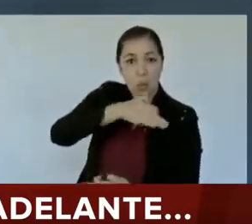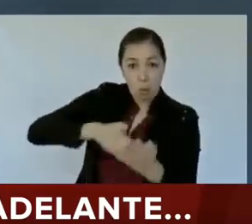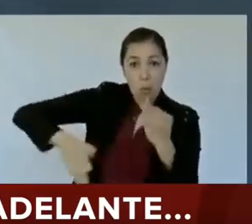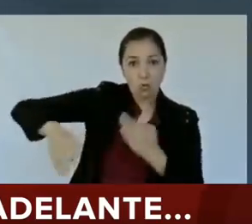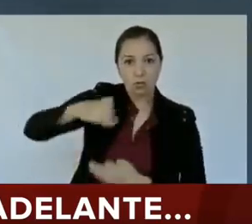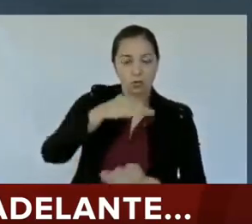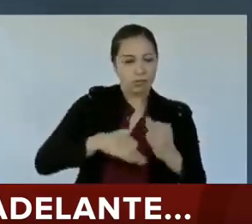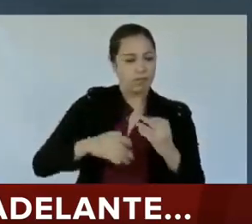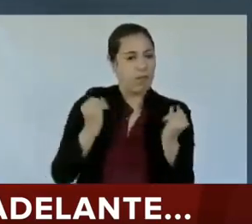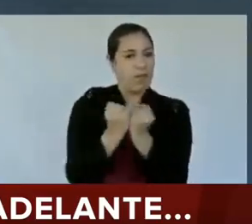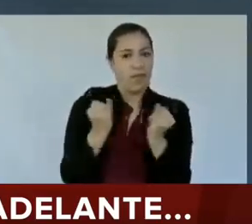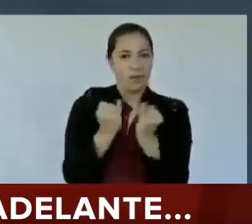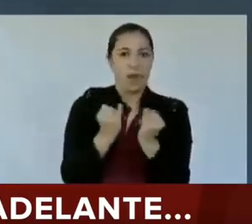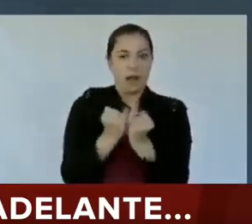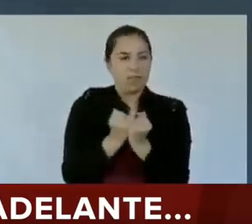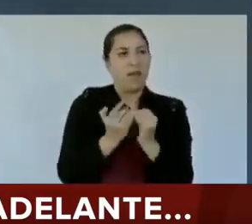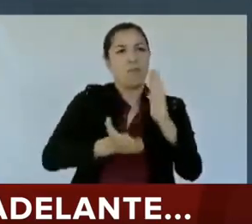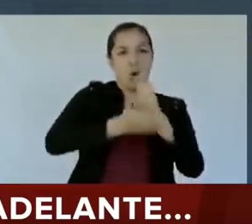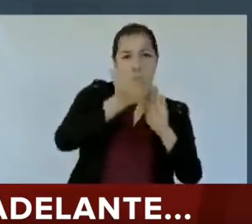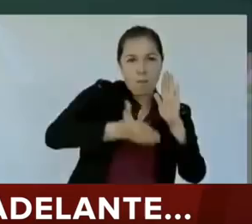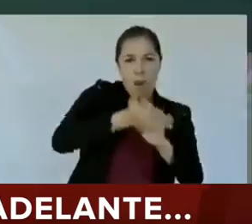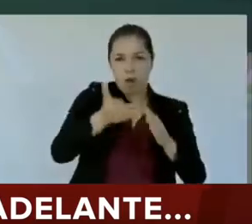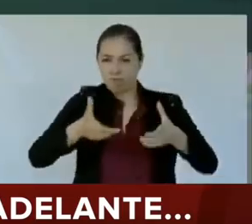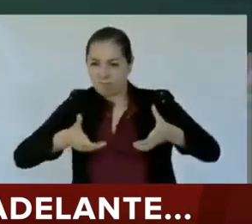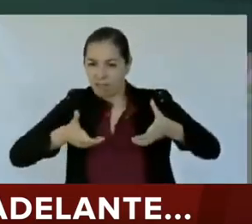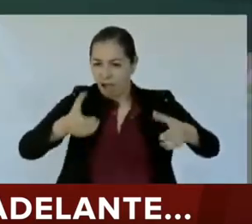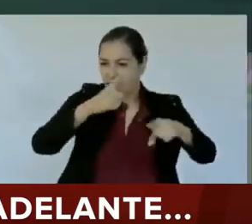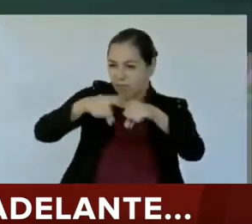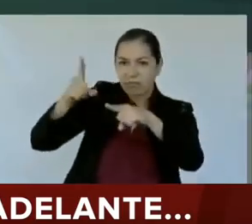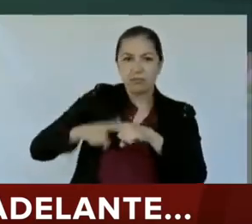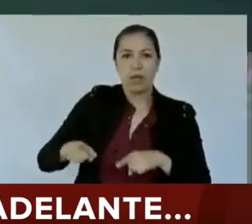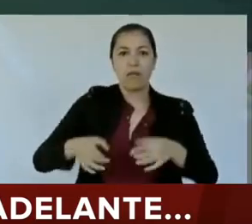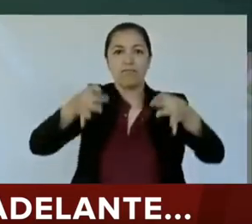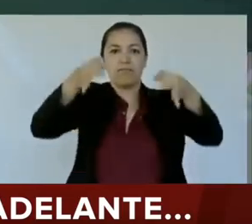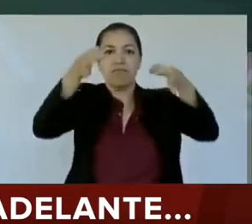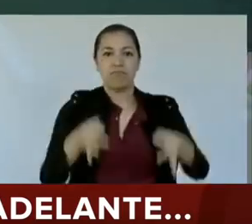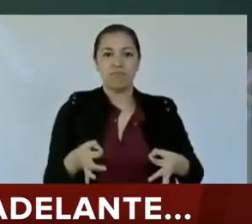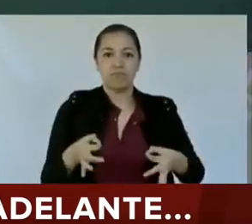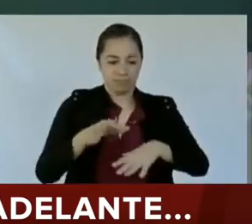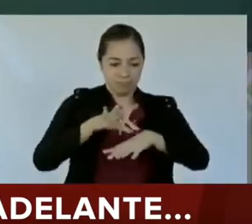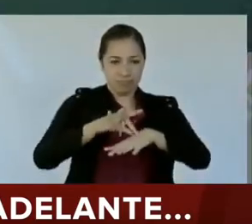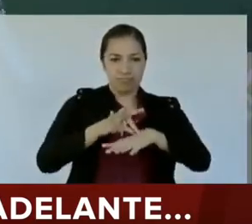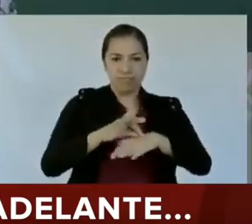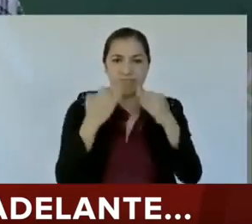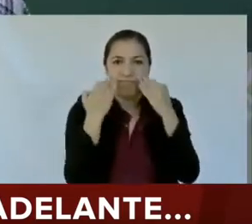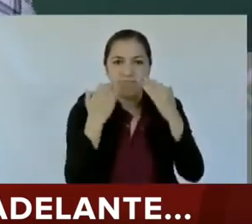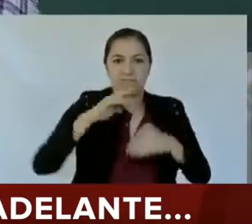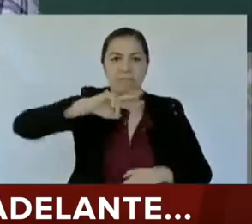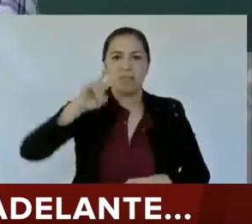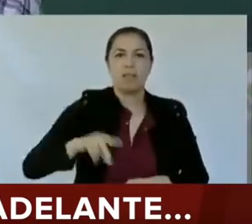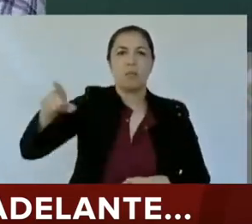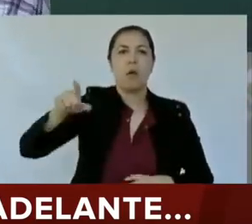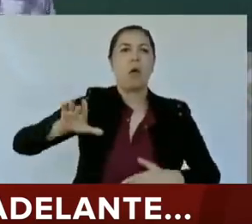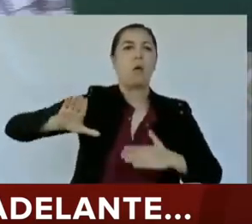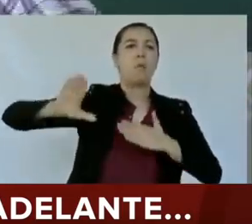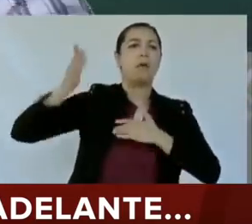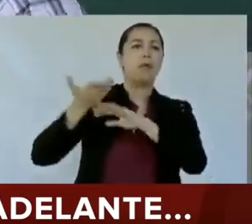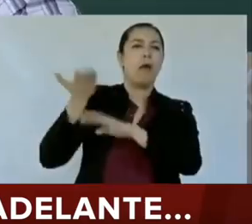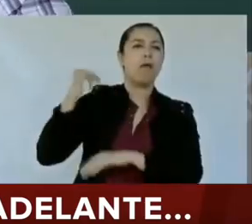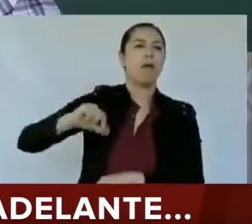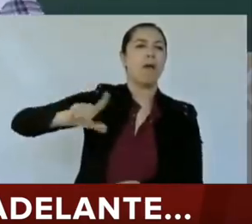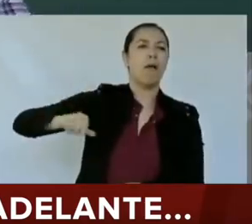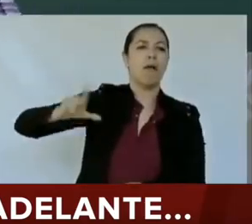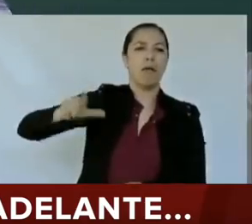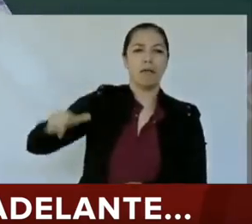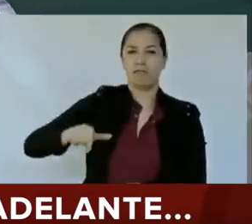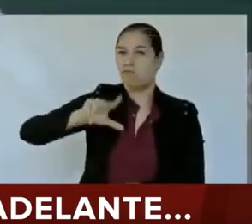obras que son realidades. No son promesas, no son discursos, son hechos. Y aquí